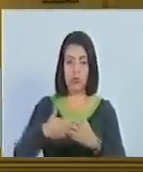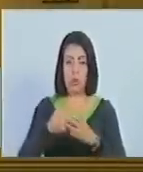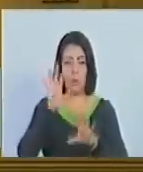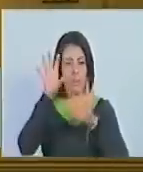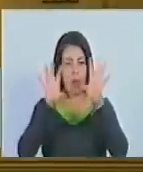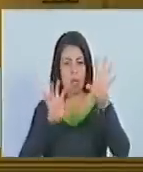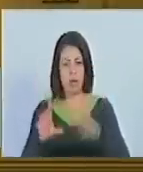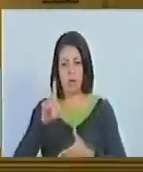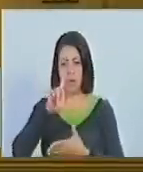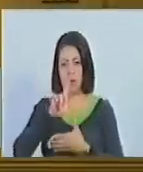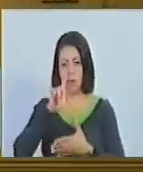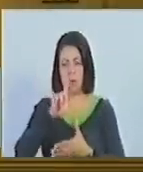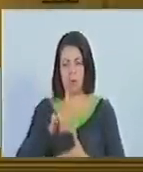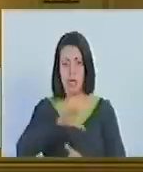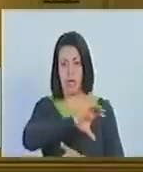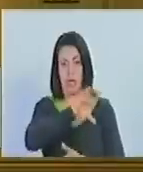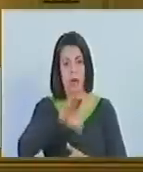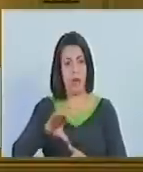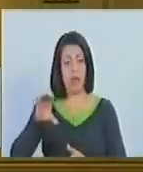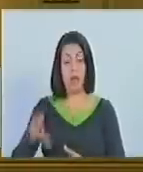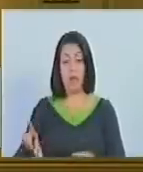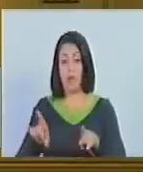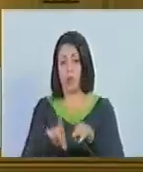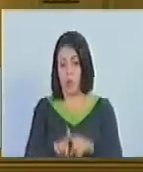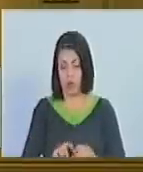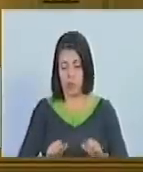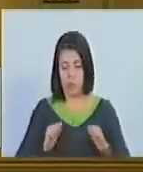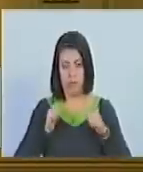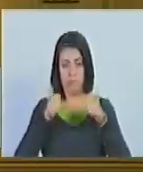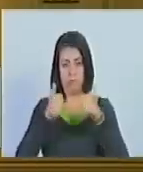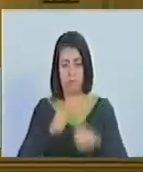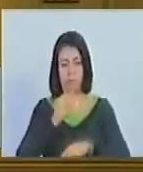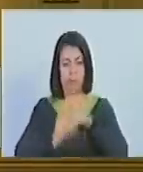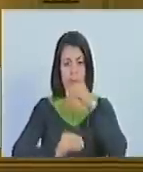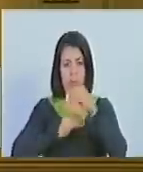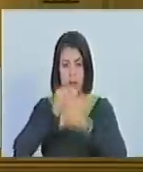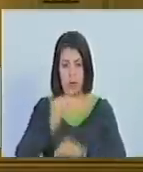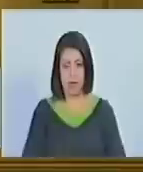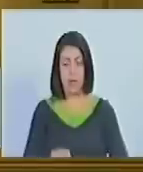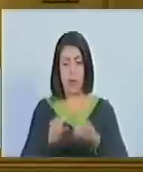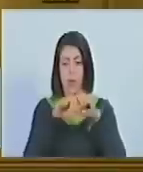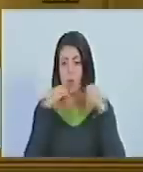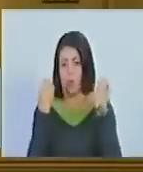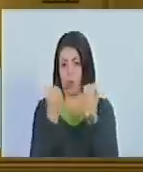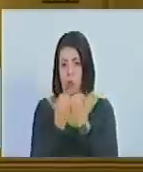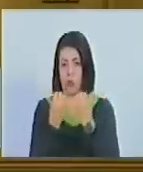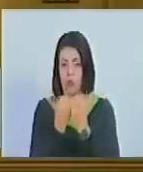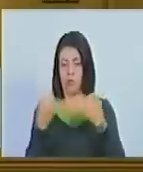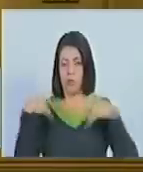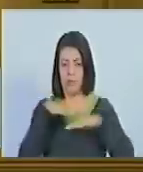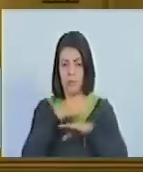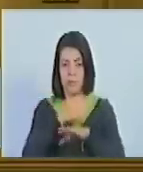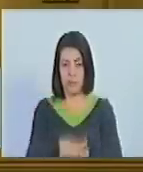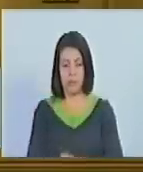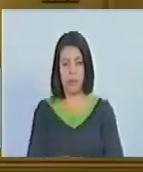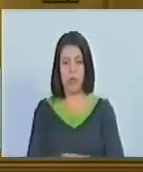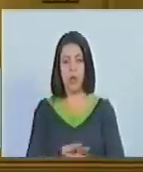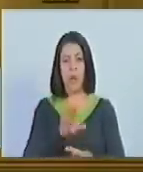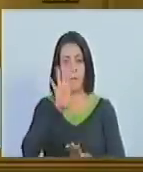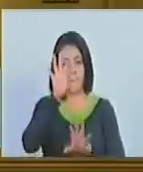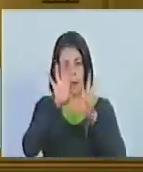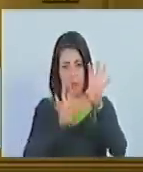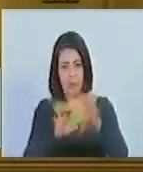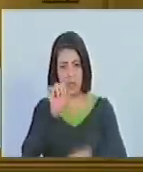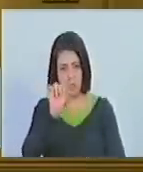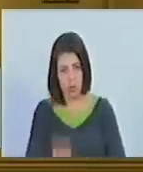naciones latinoamericanas y caribeñas a partir de la creación de organismos de integración como la UNASUR,